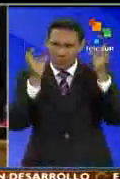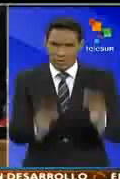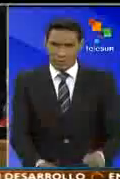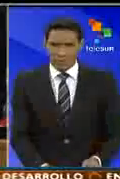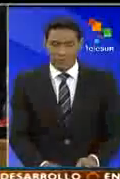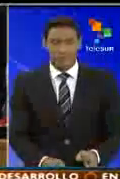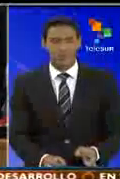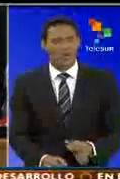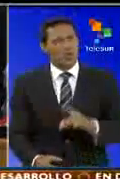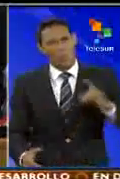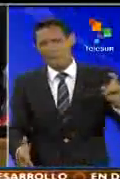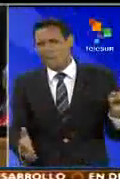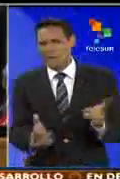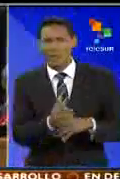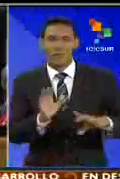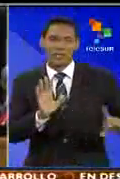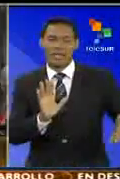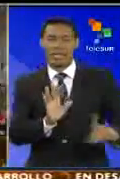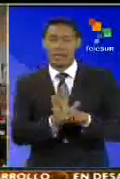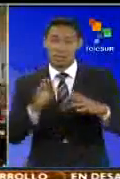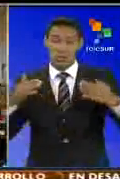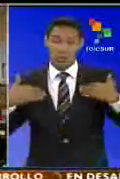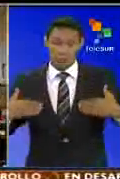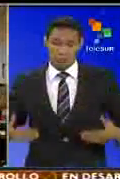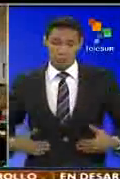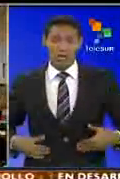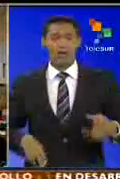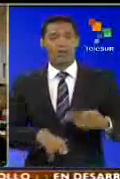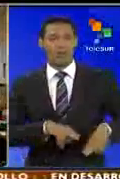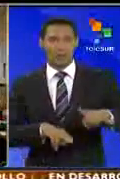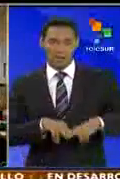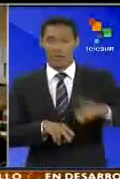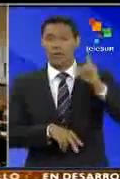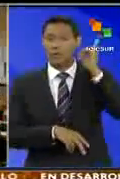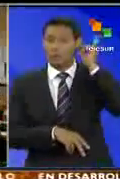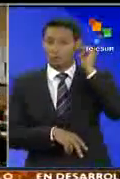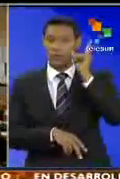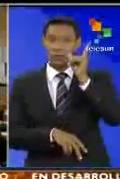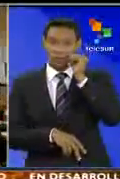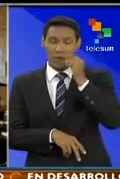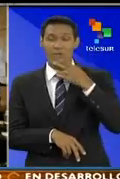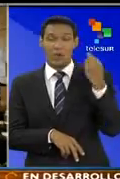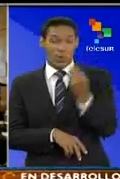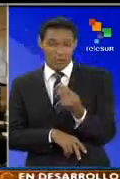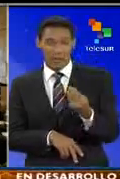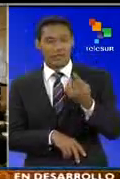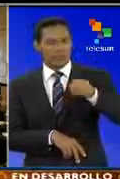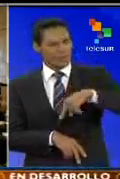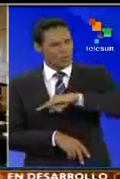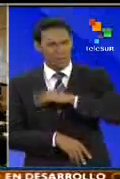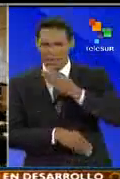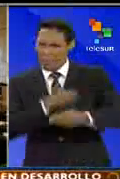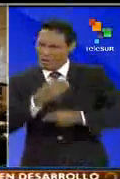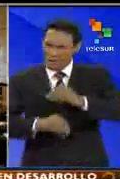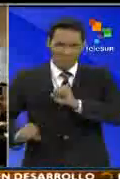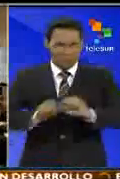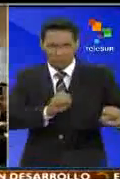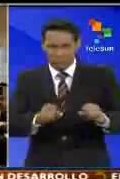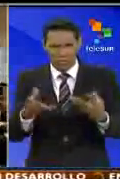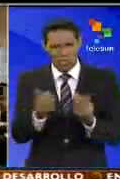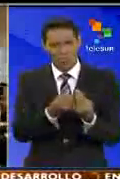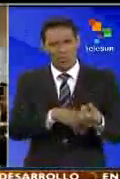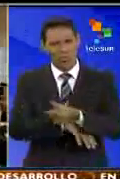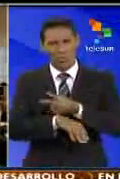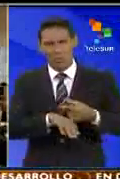el ejercicio pleno de los derechos humanos de nuestros niños, niñas y adolescentes y que además venimos profundizando con el gobierno de